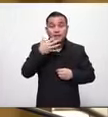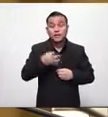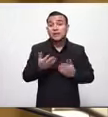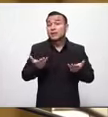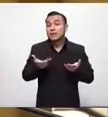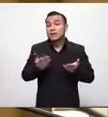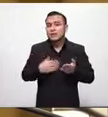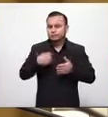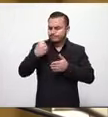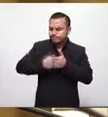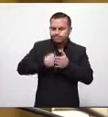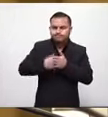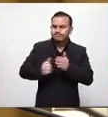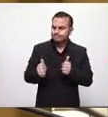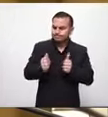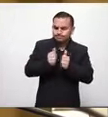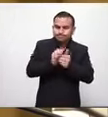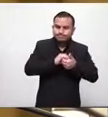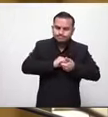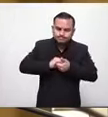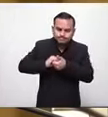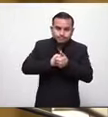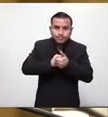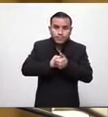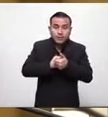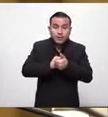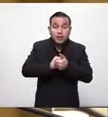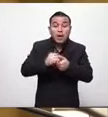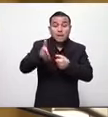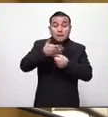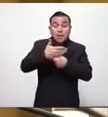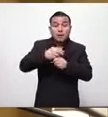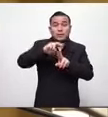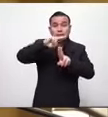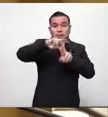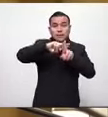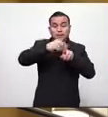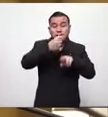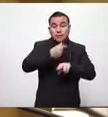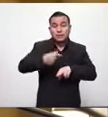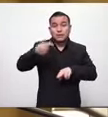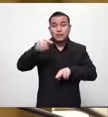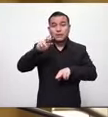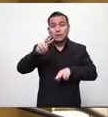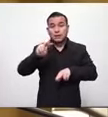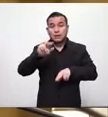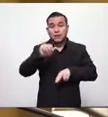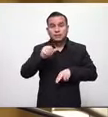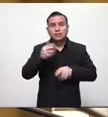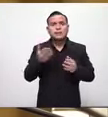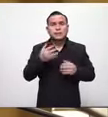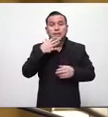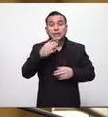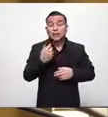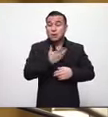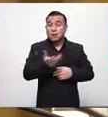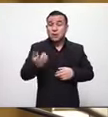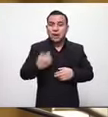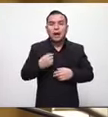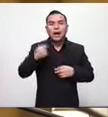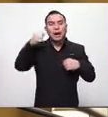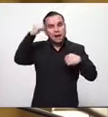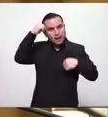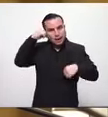hecho de una manera incondicional nuestro partido pues ha sido muy consecuente